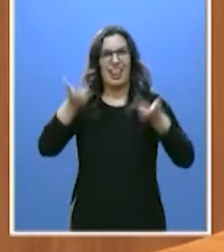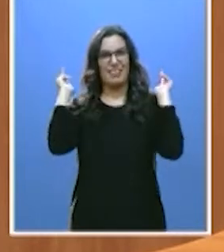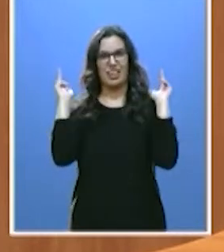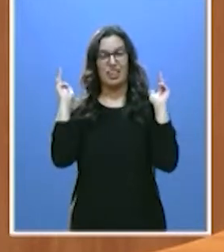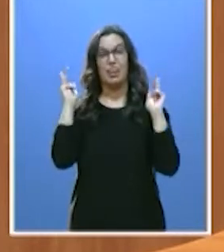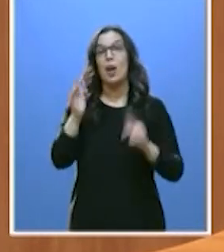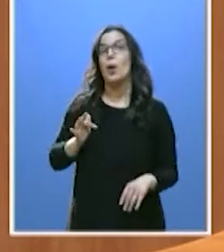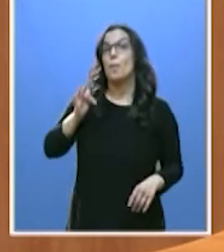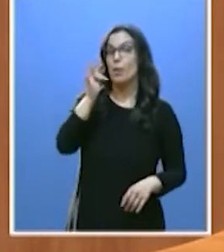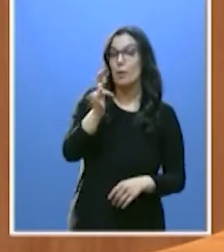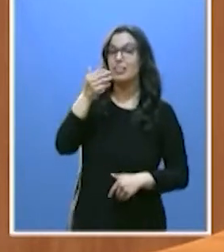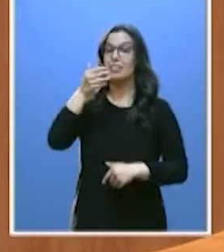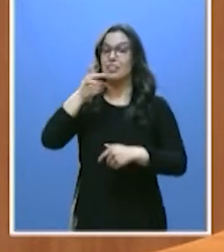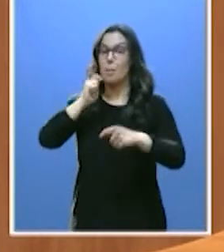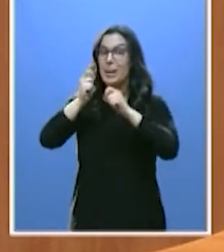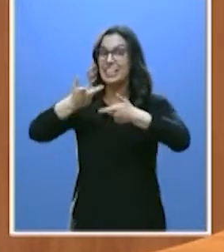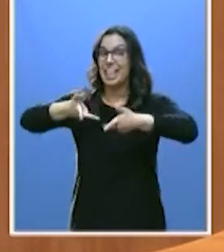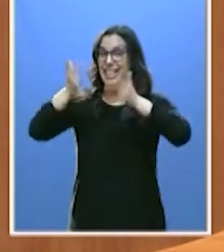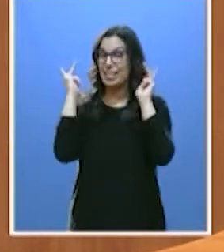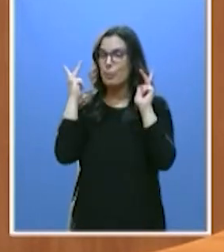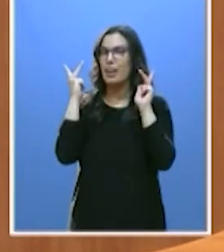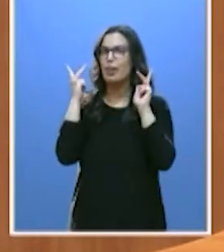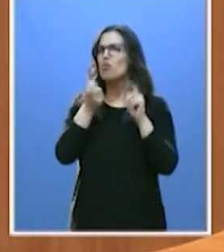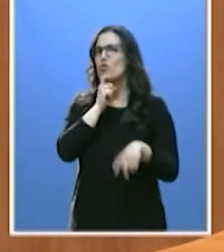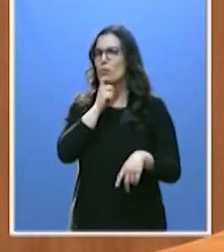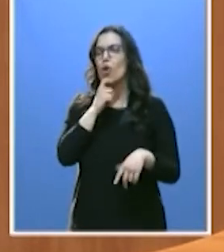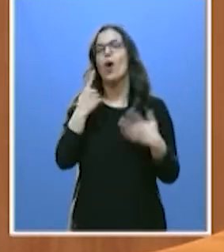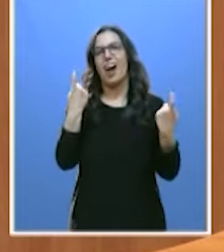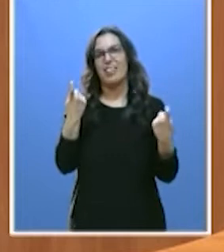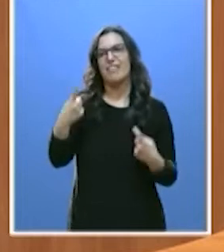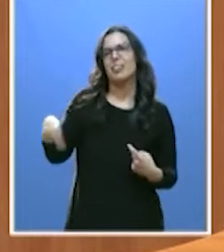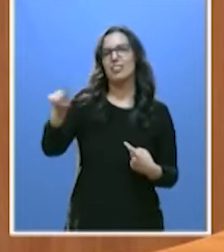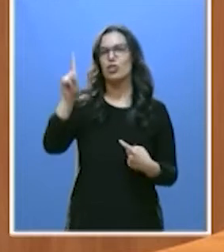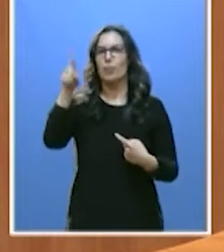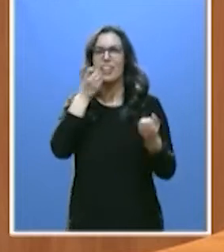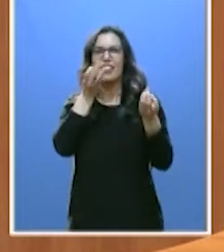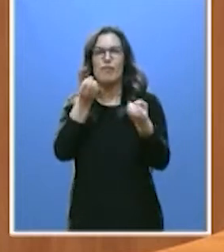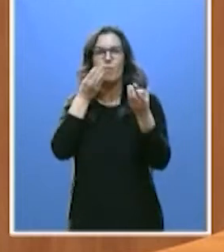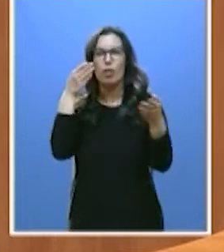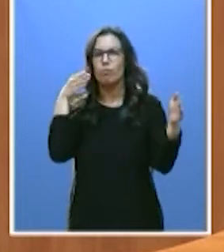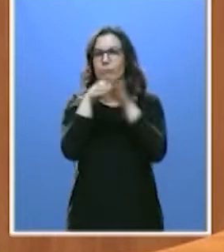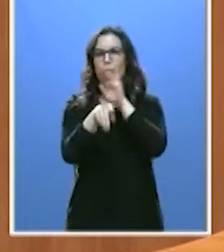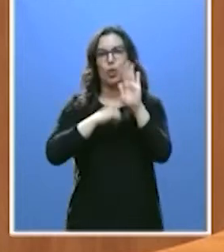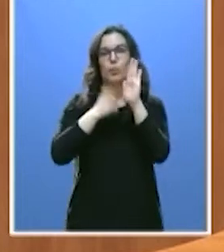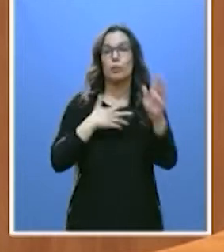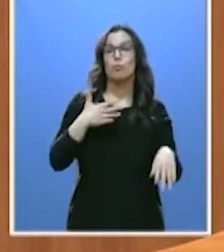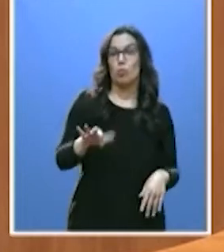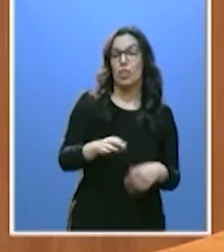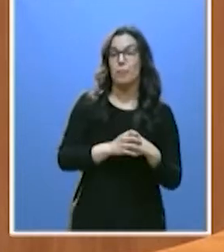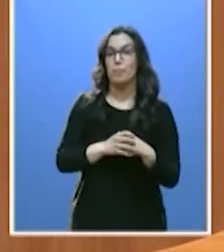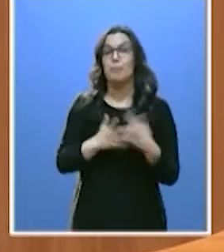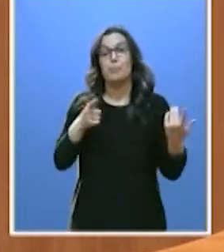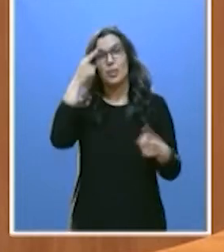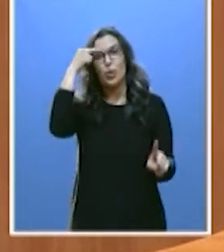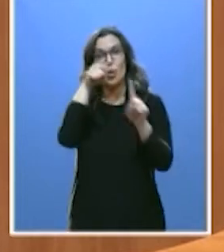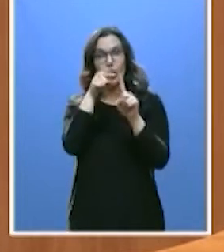para que la prensa libre funcione es necesario que tenga acceso a la información. Y de eso se